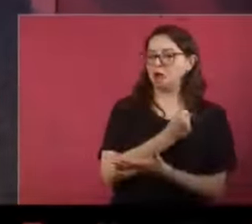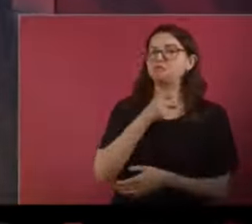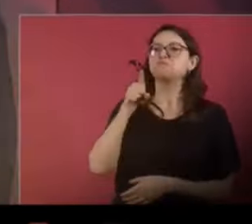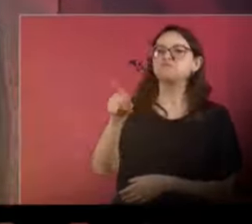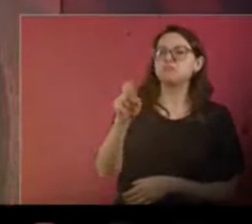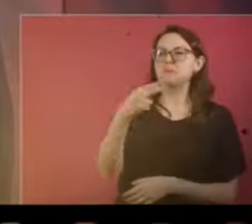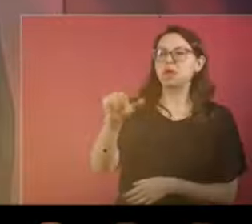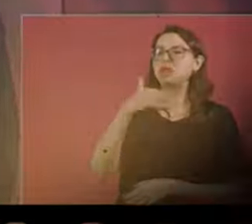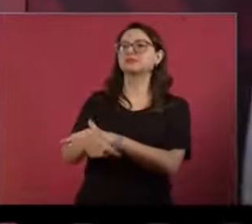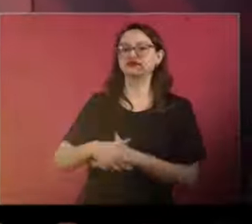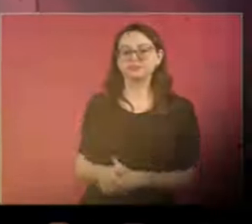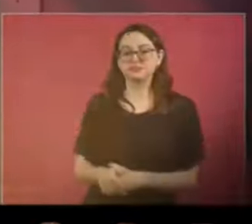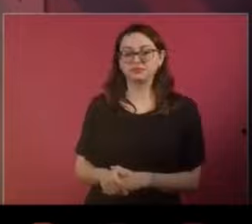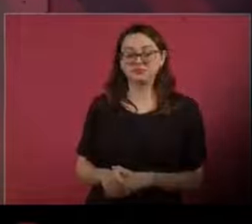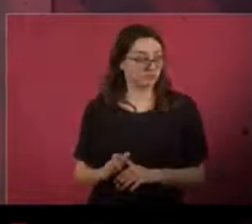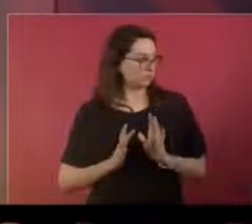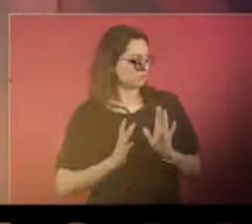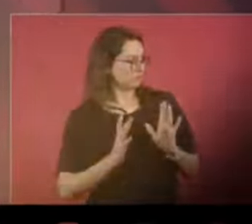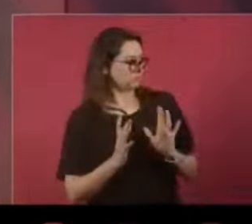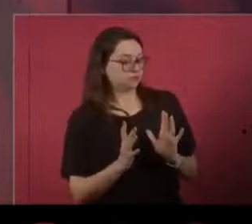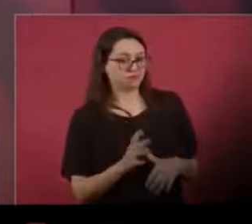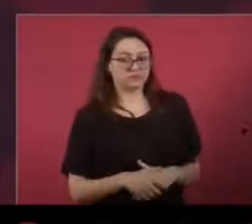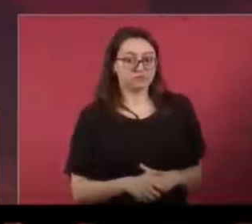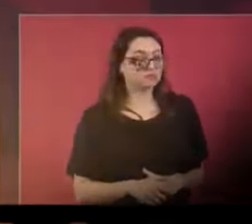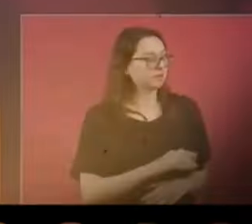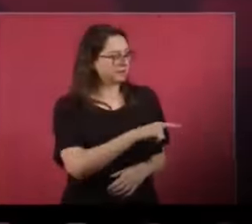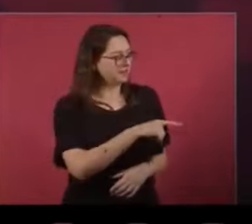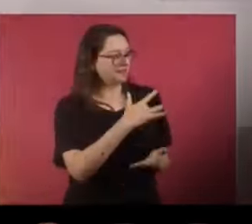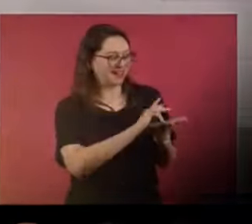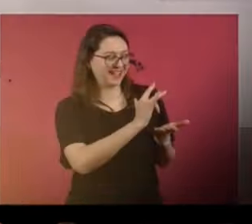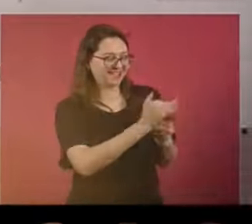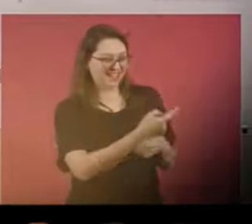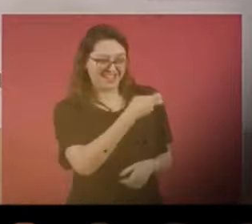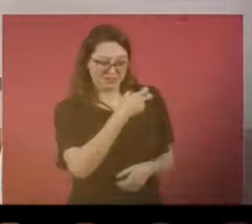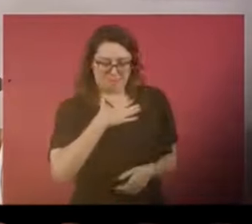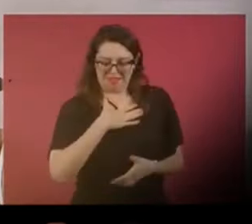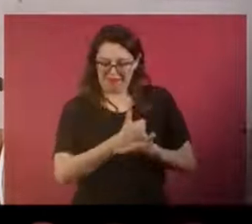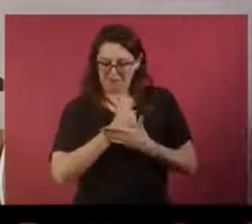Peña Nieto por corrupto. Yo dije, gracias, primo hermano.